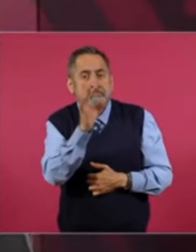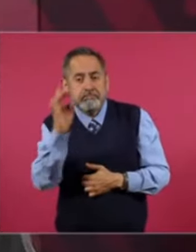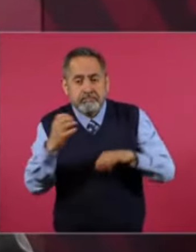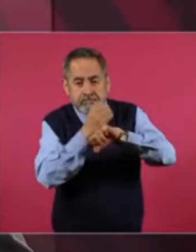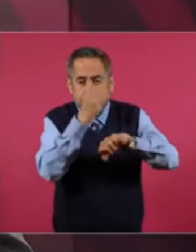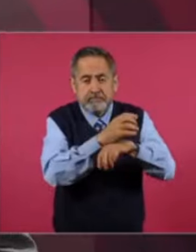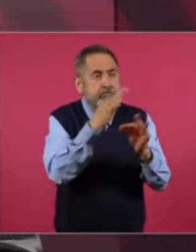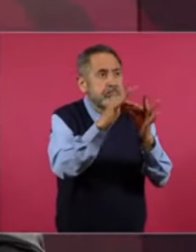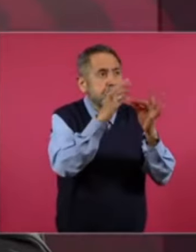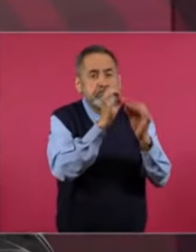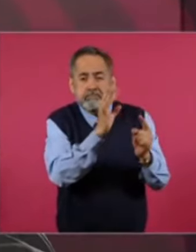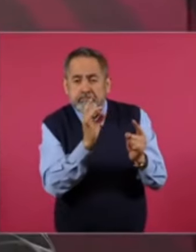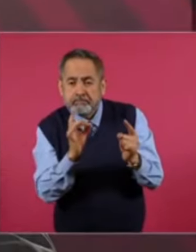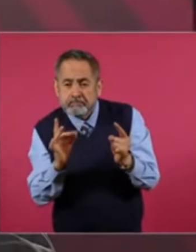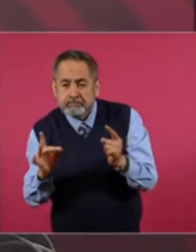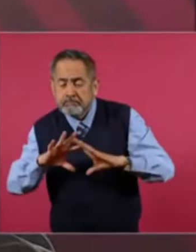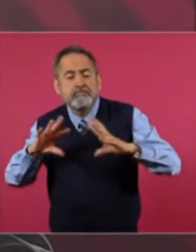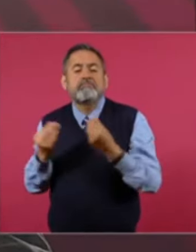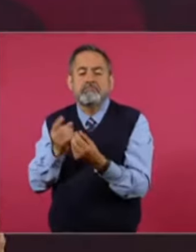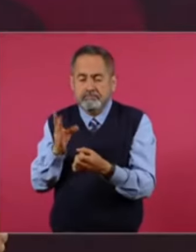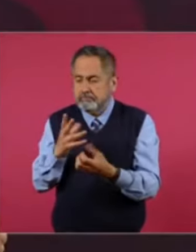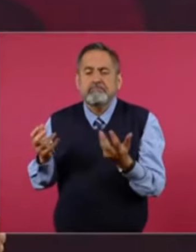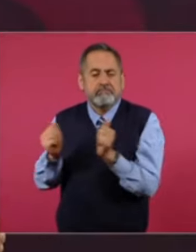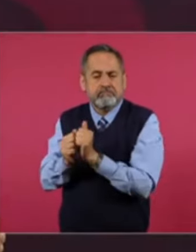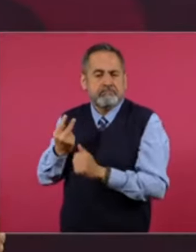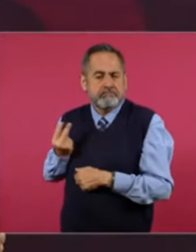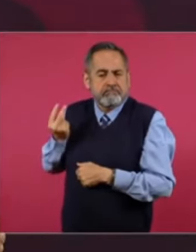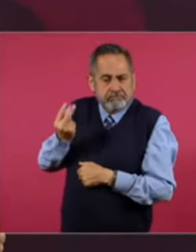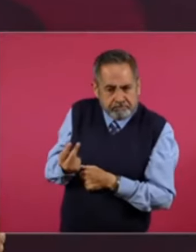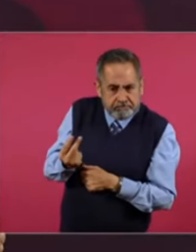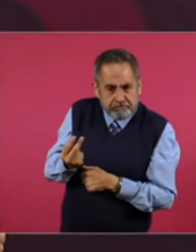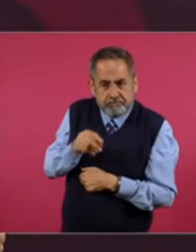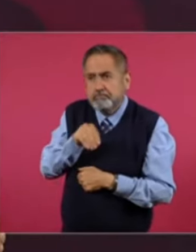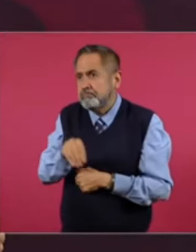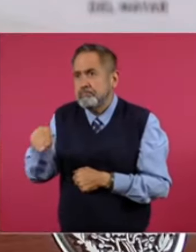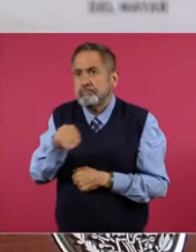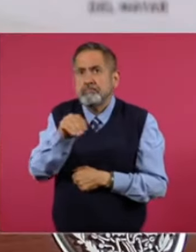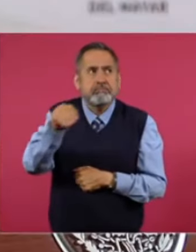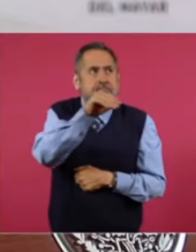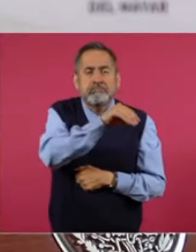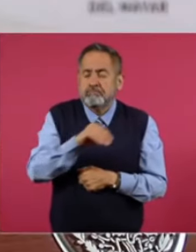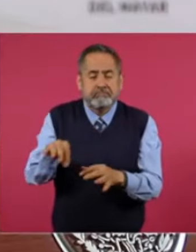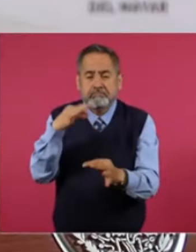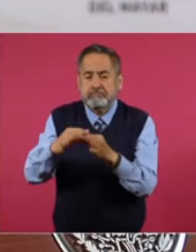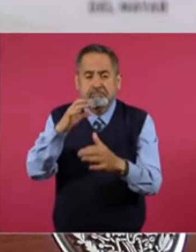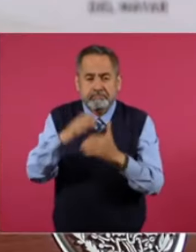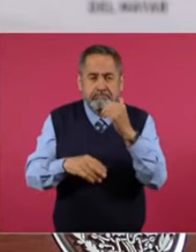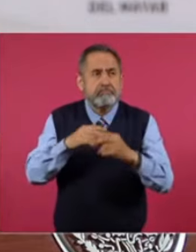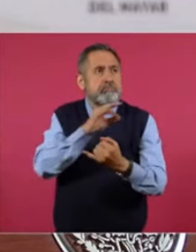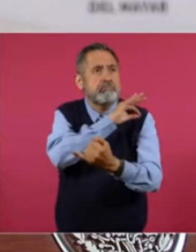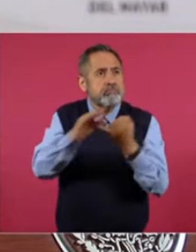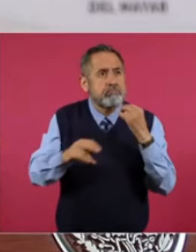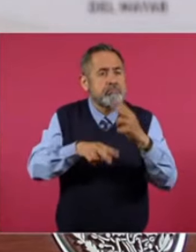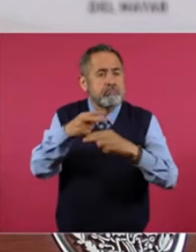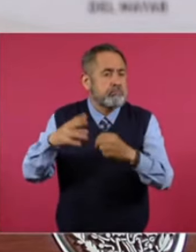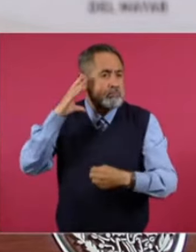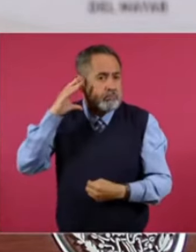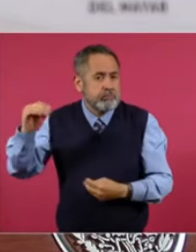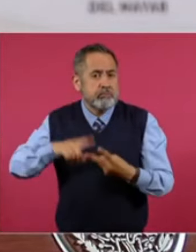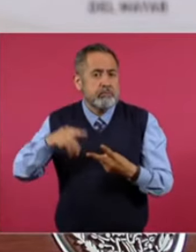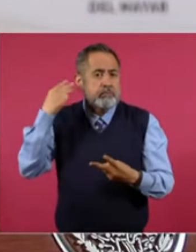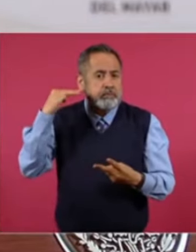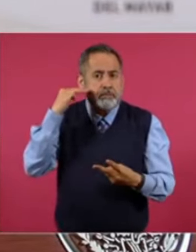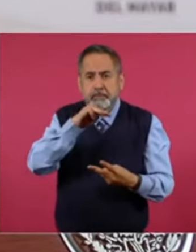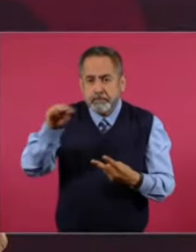Todas las entidades federativas. Con la presidenta electa. Vamos a estar. En Colima. En Michoacán.